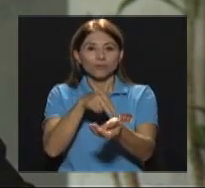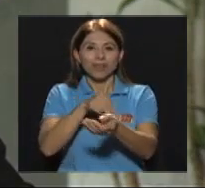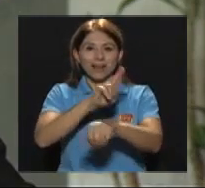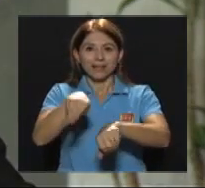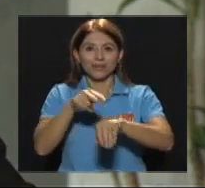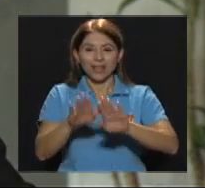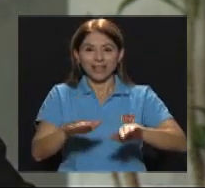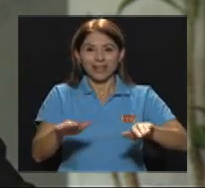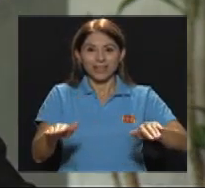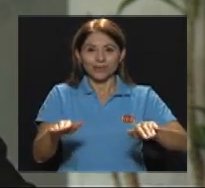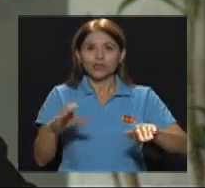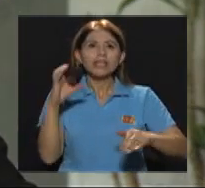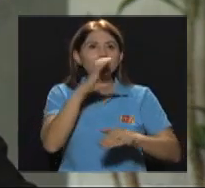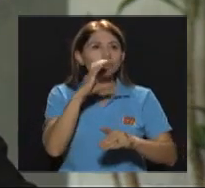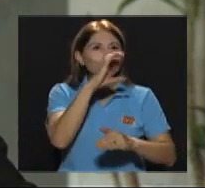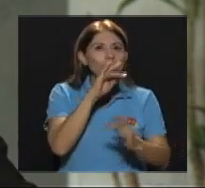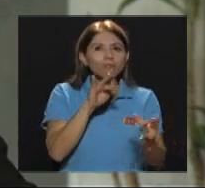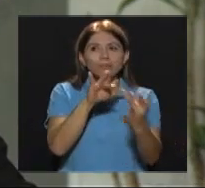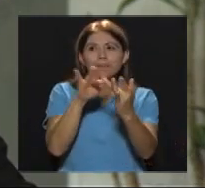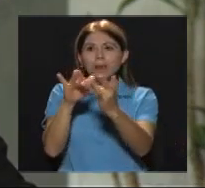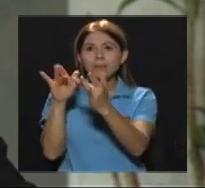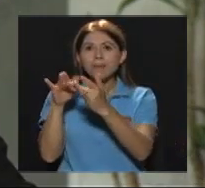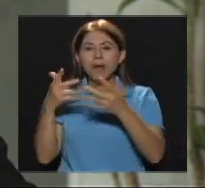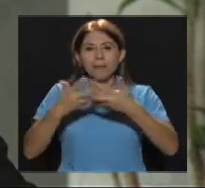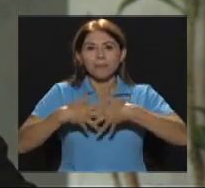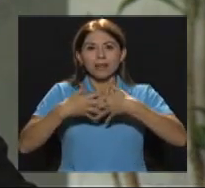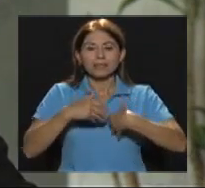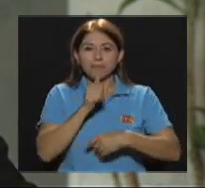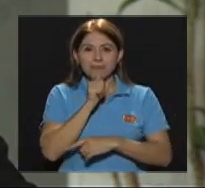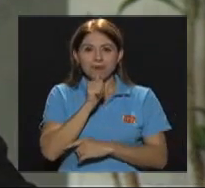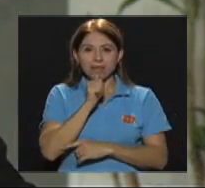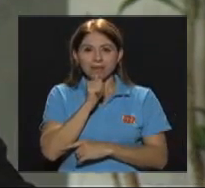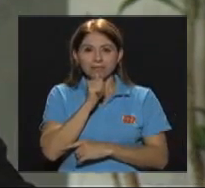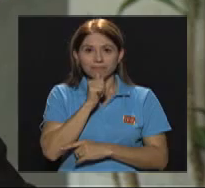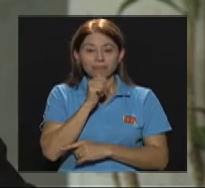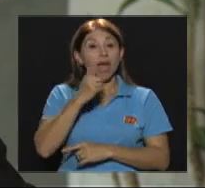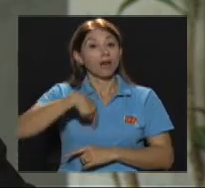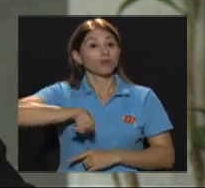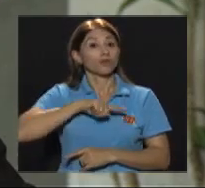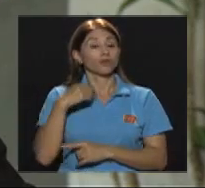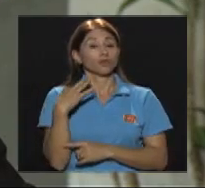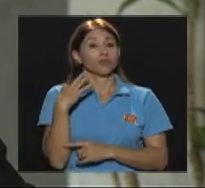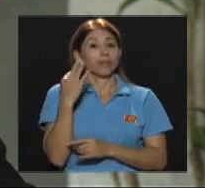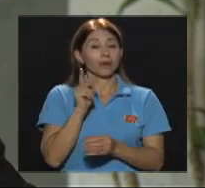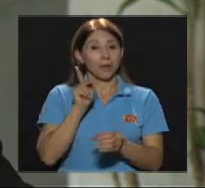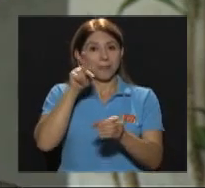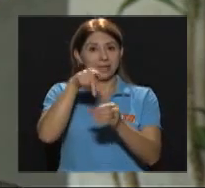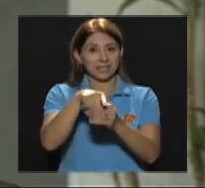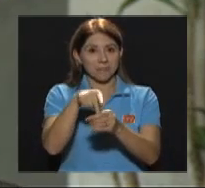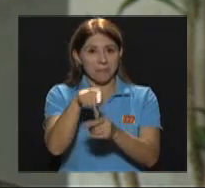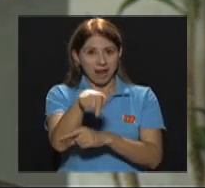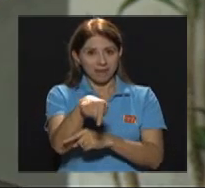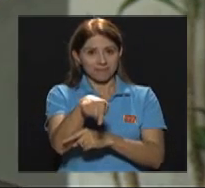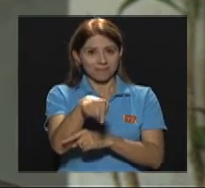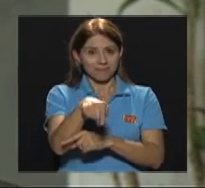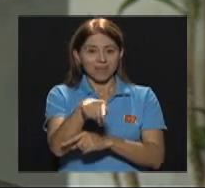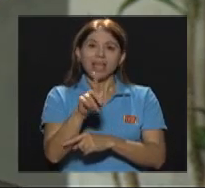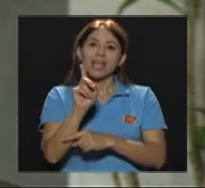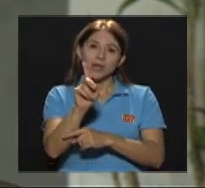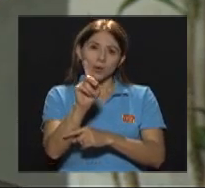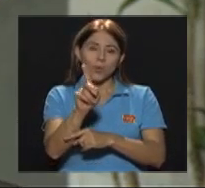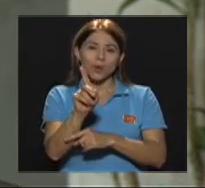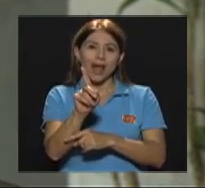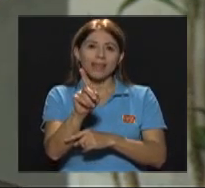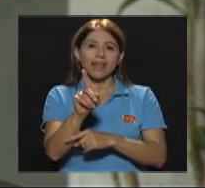buscó la ayuda del sector privado Nosotros fuimos invitados a participar en una de las estaciones Porque hay